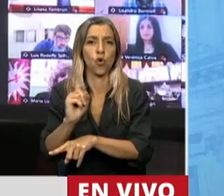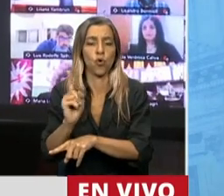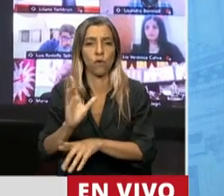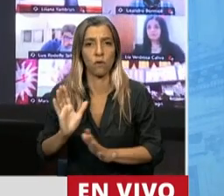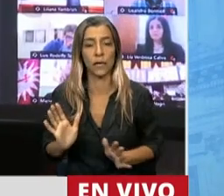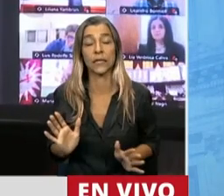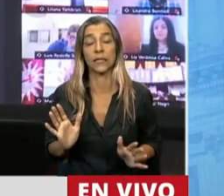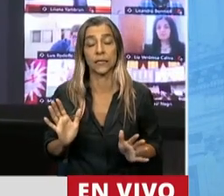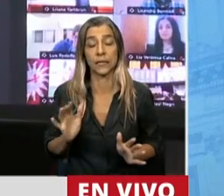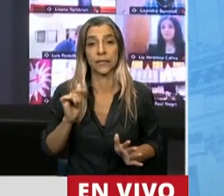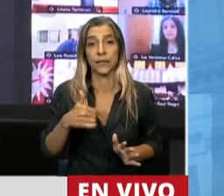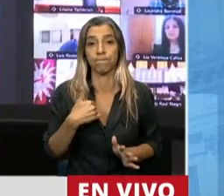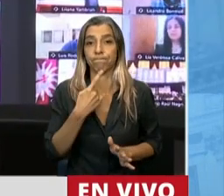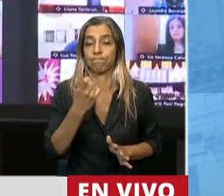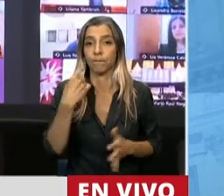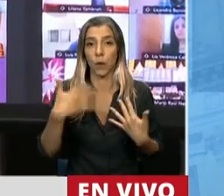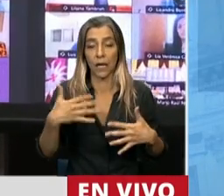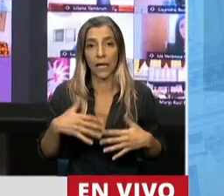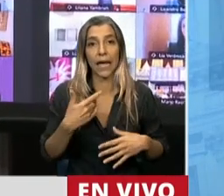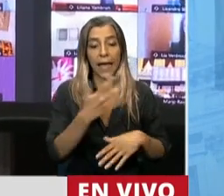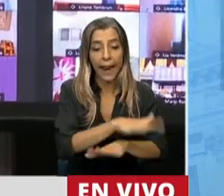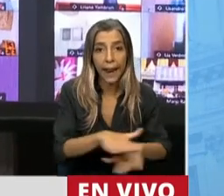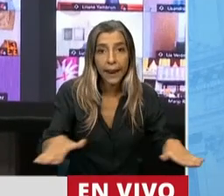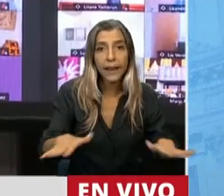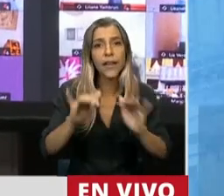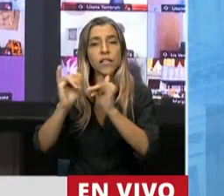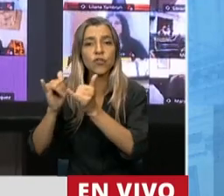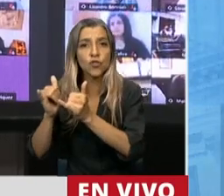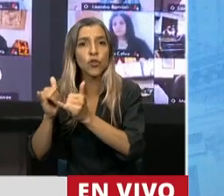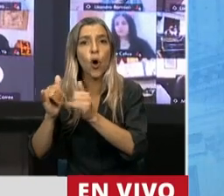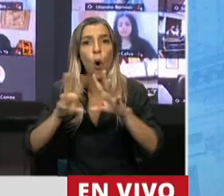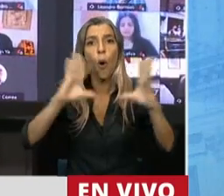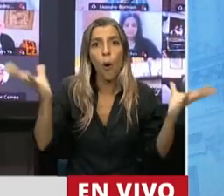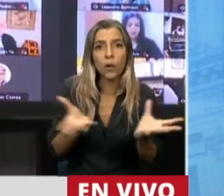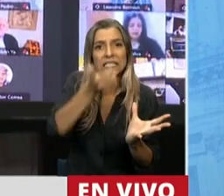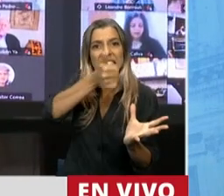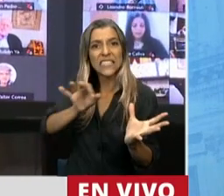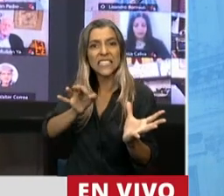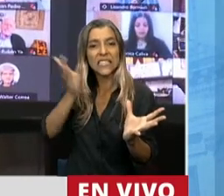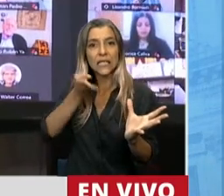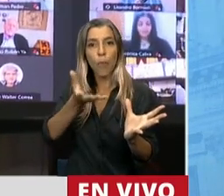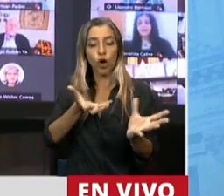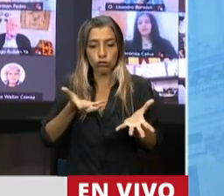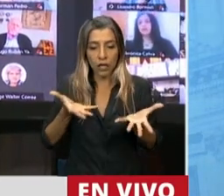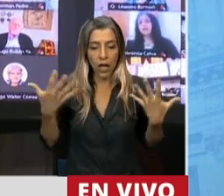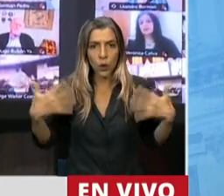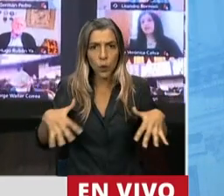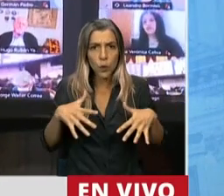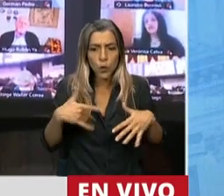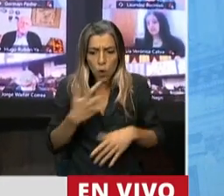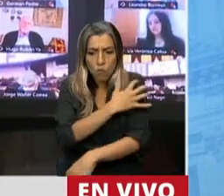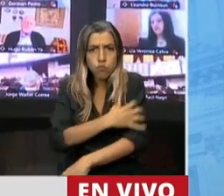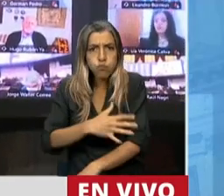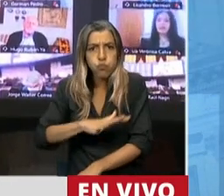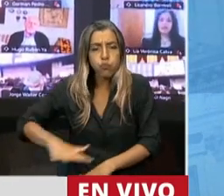de que el 60% de nuestros niños y jóvenes están en situación de pobreza. ¿Y por qué planteo